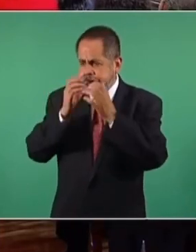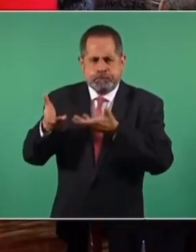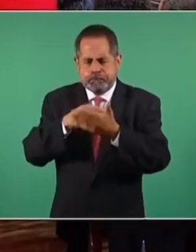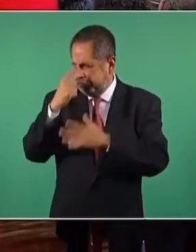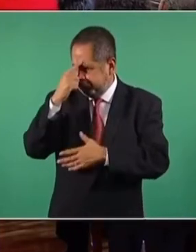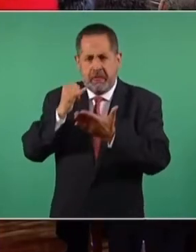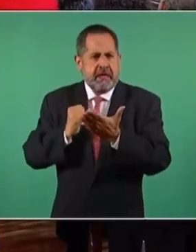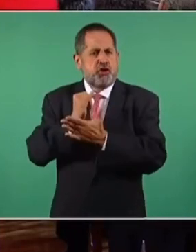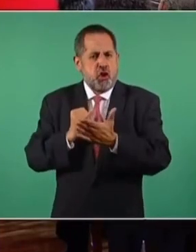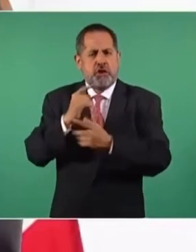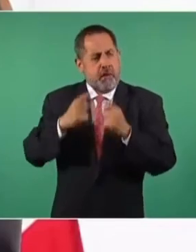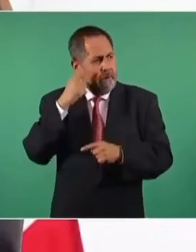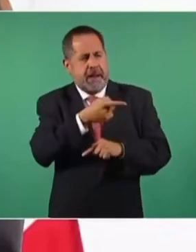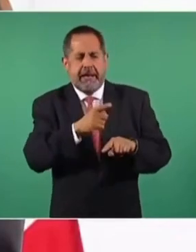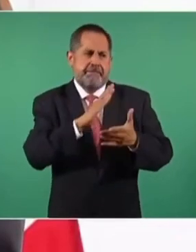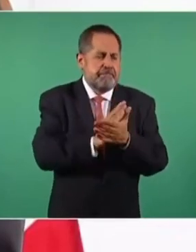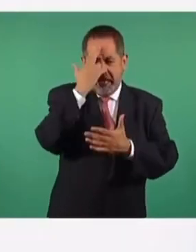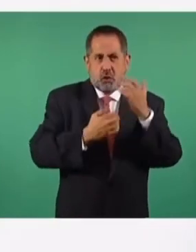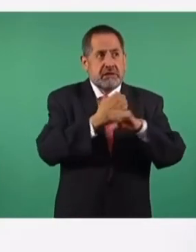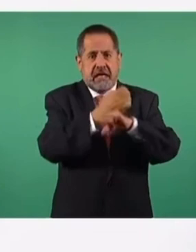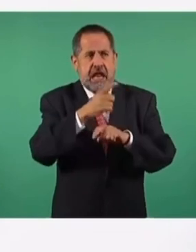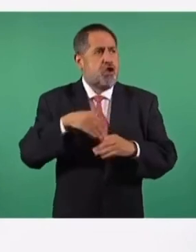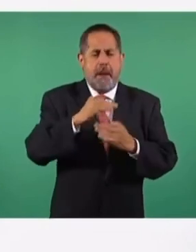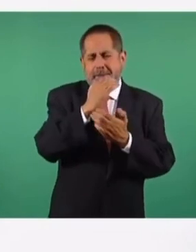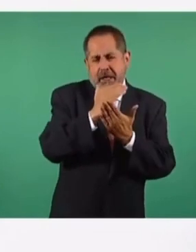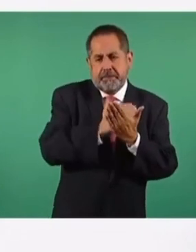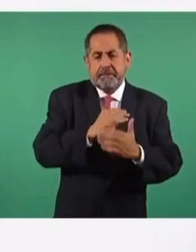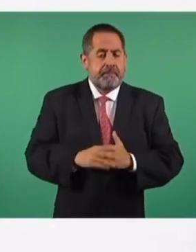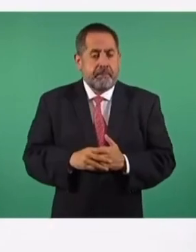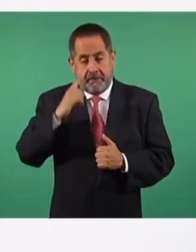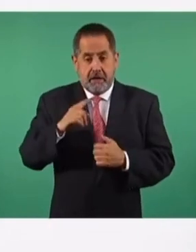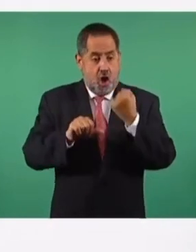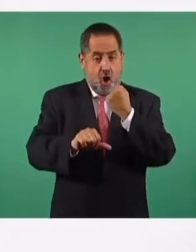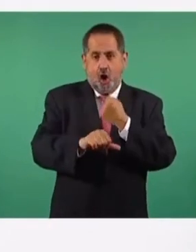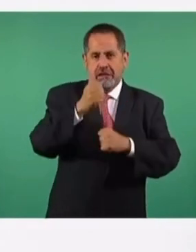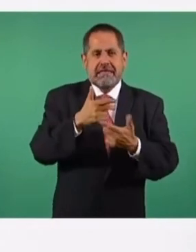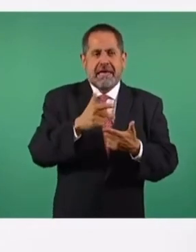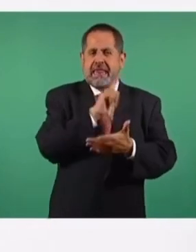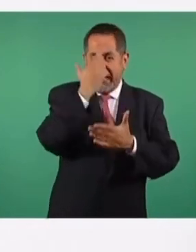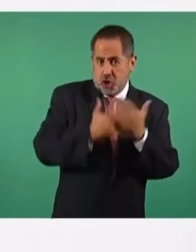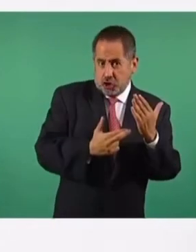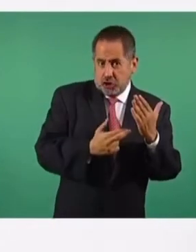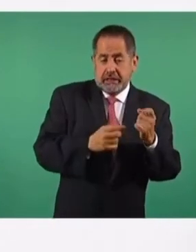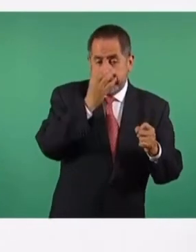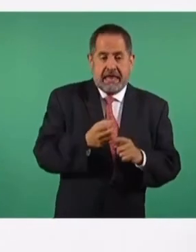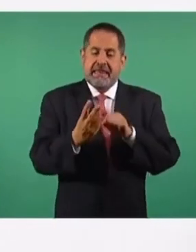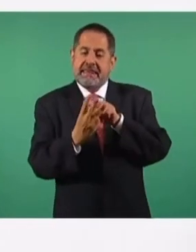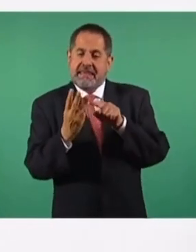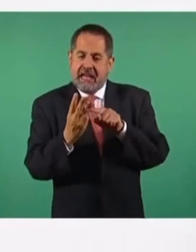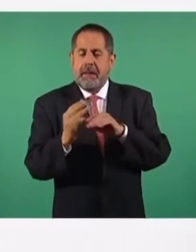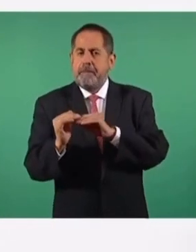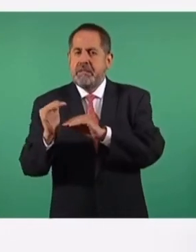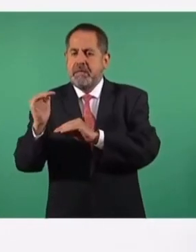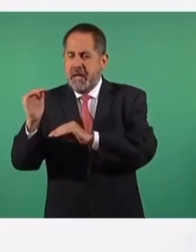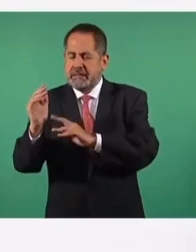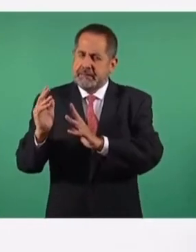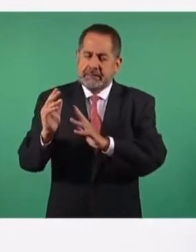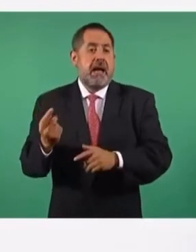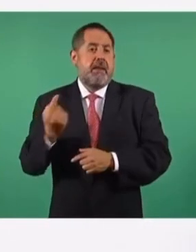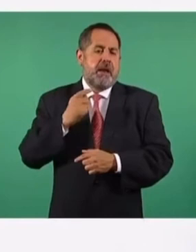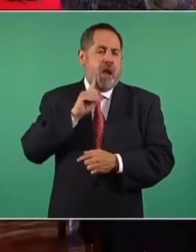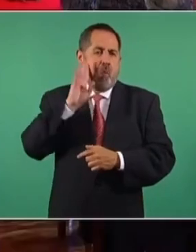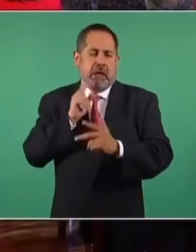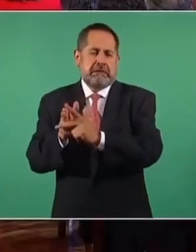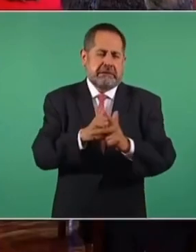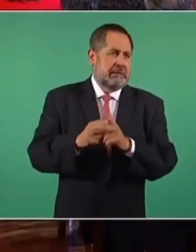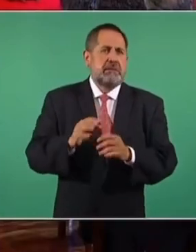enfrentar los distintos delitos y garantizar la paz. De 11 delitos considerados como de mayor impacto, solo tres han presentado aumentos. El feminicidio,